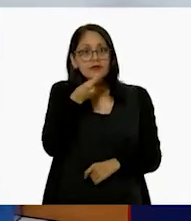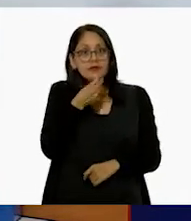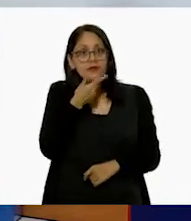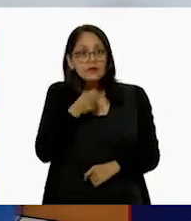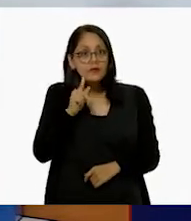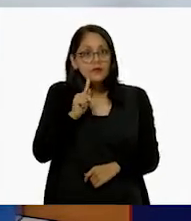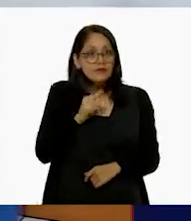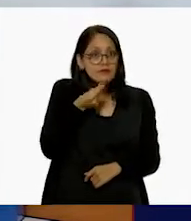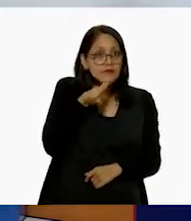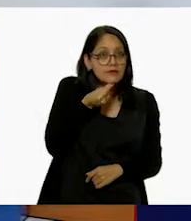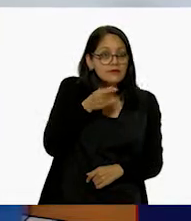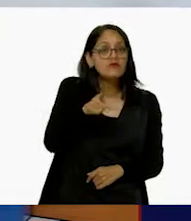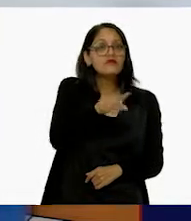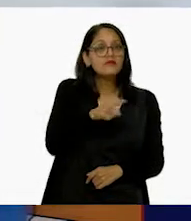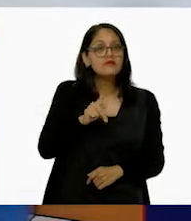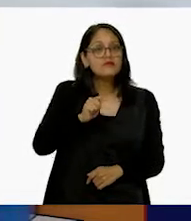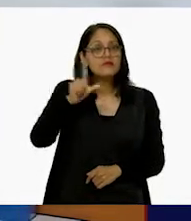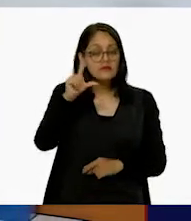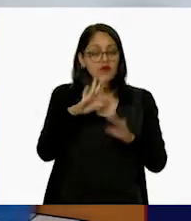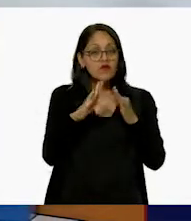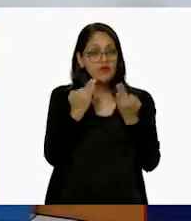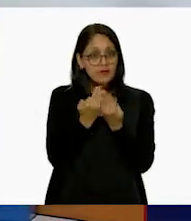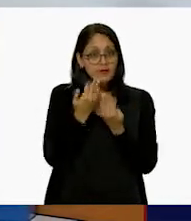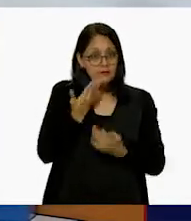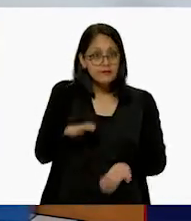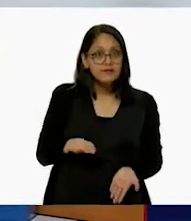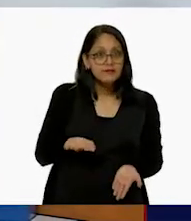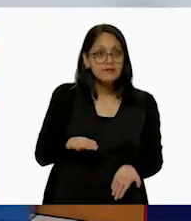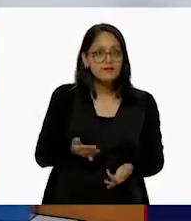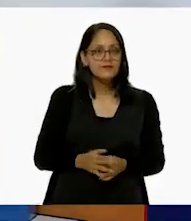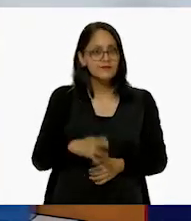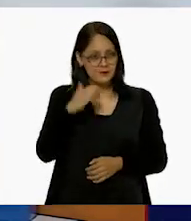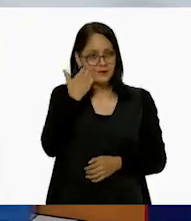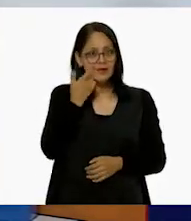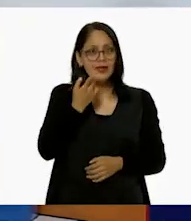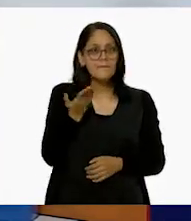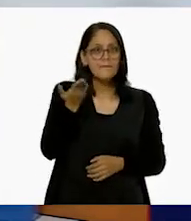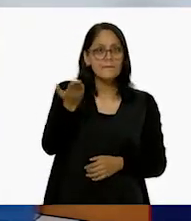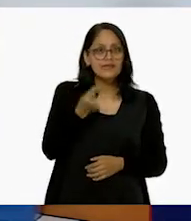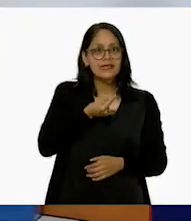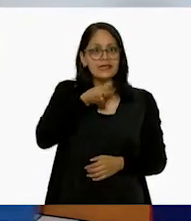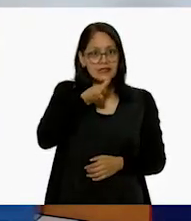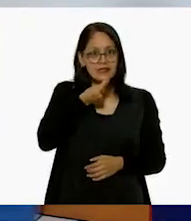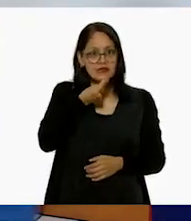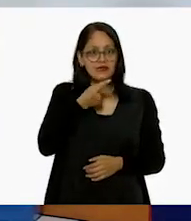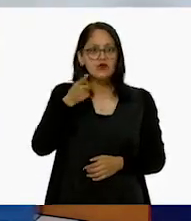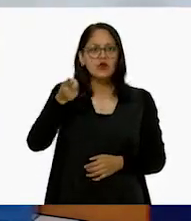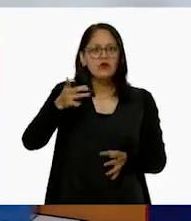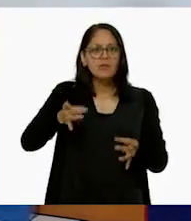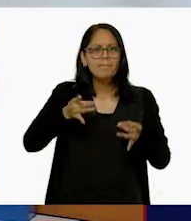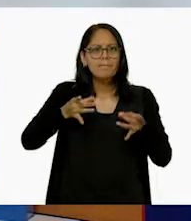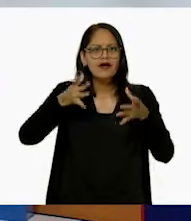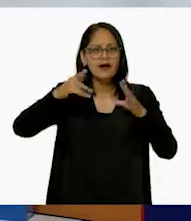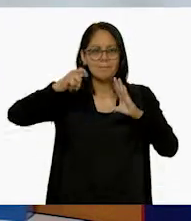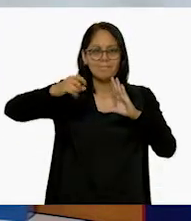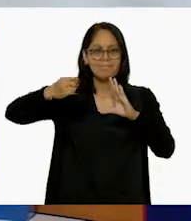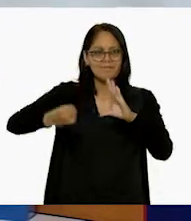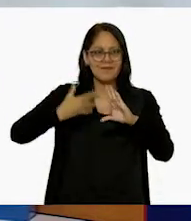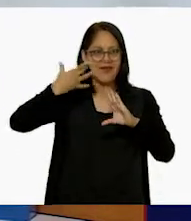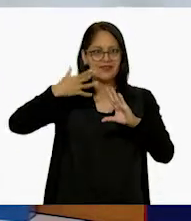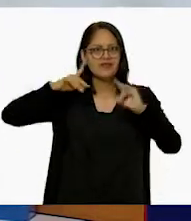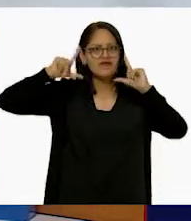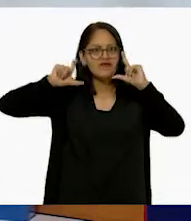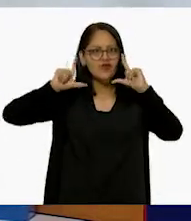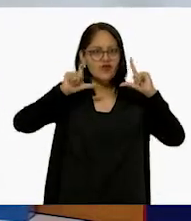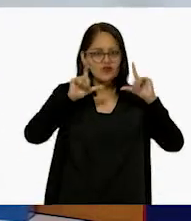¿y a ustedes cómo les quedaron sus figuras? ¿Te parece si les pedimos a nuestras niñas y niños que con magia nos manden las fotos